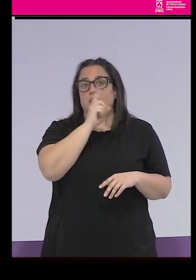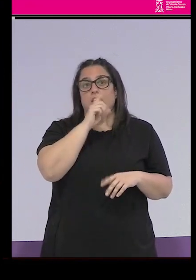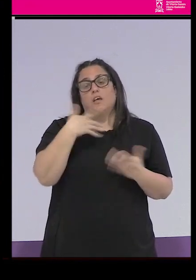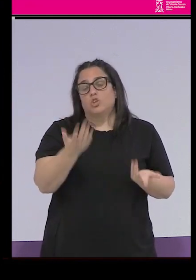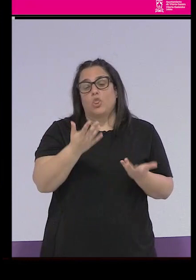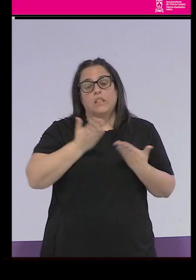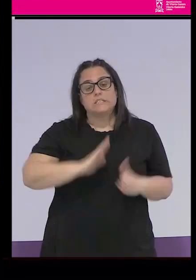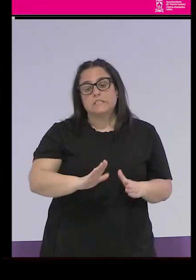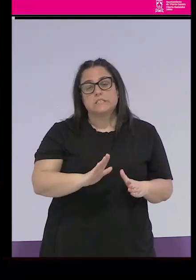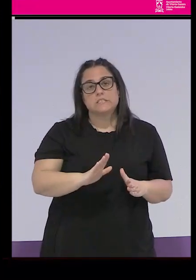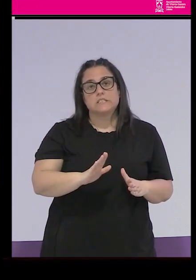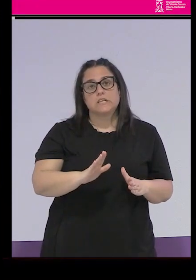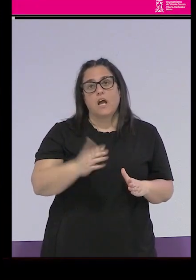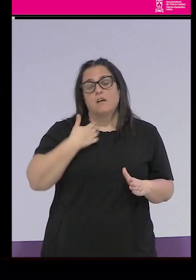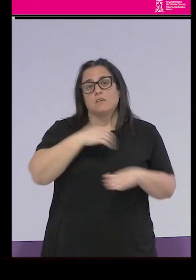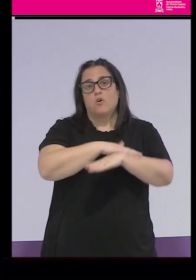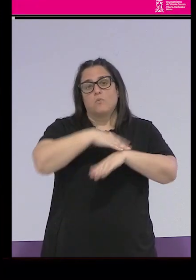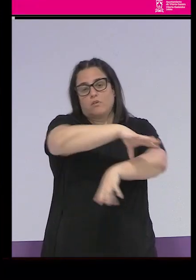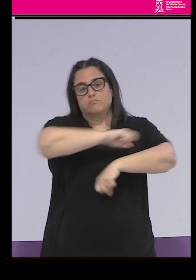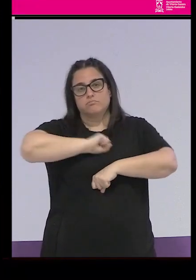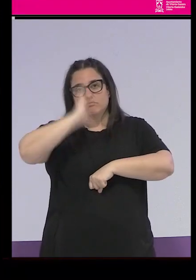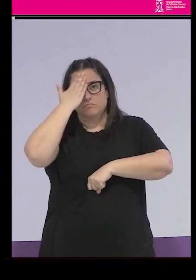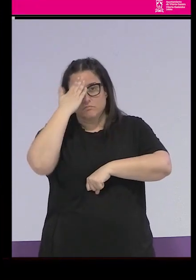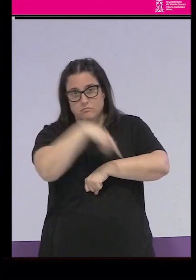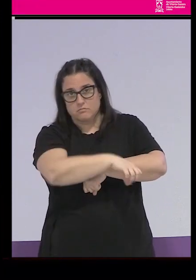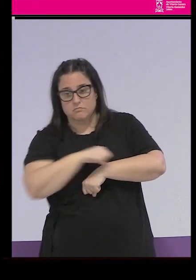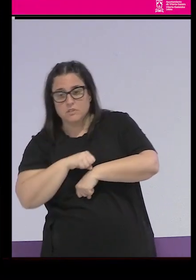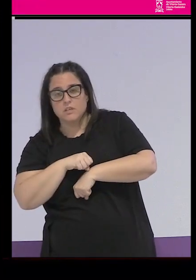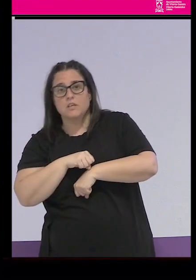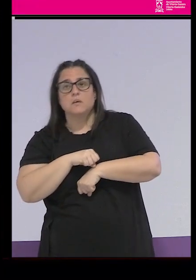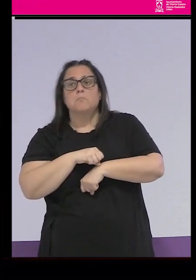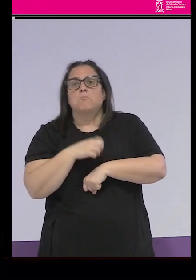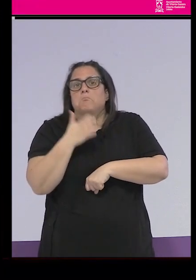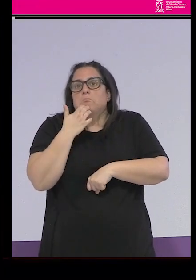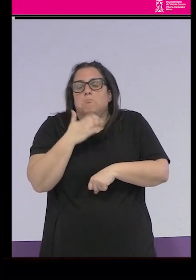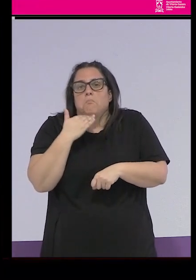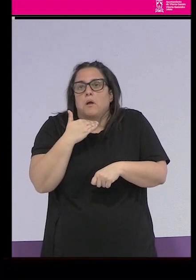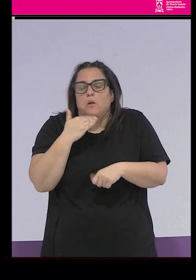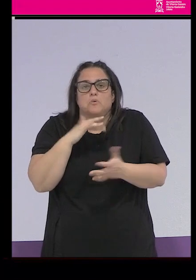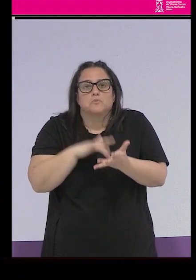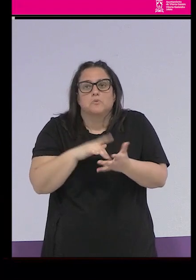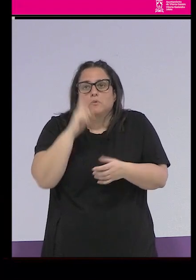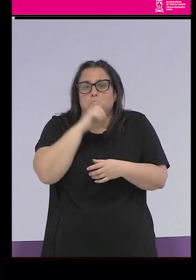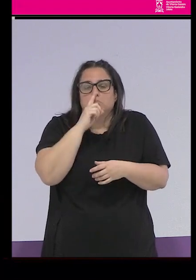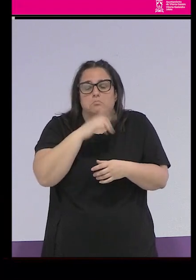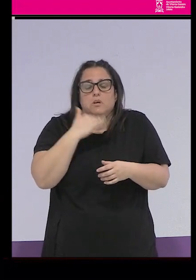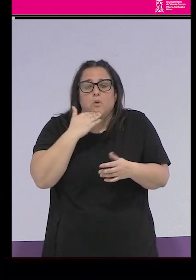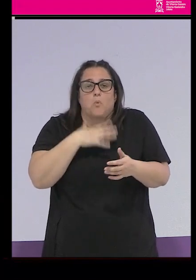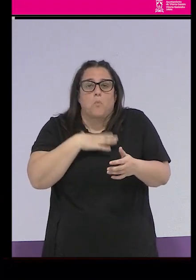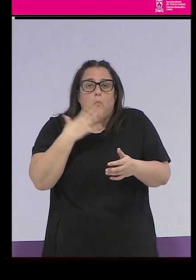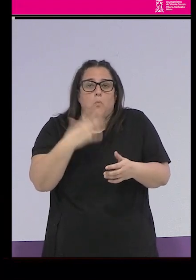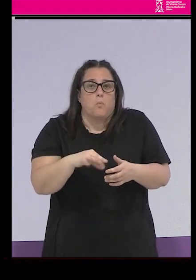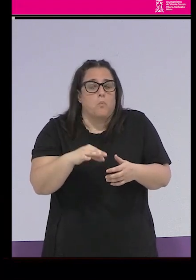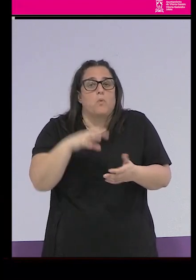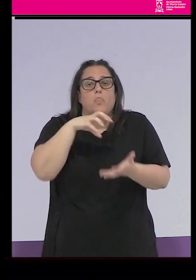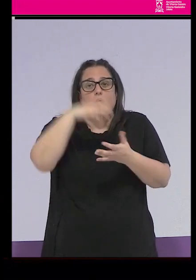la tutela de la niña, por ejemplo, pero que en la mayoría de los casos si había alguna relación con el trabajo sexual se solía dar una vez salían de